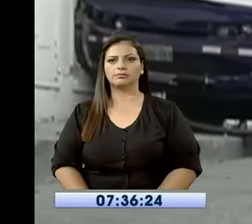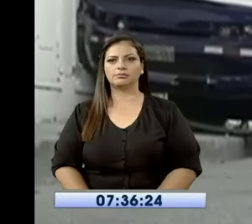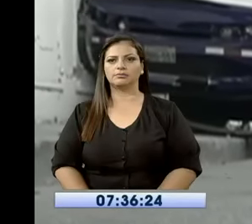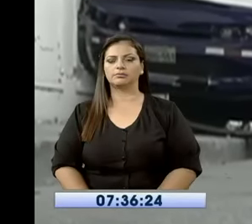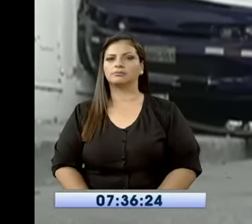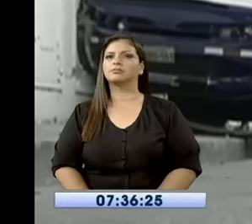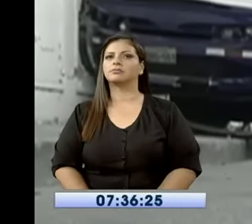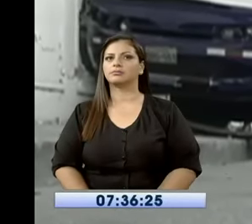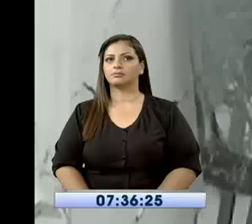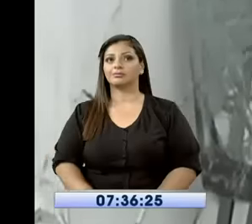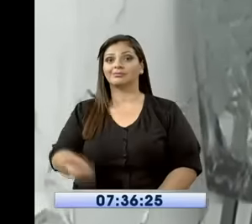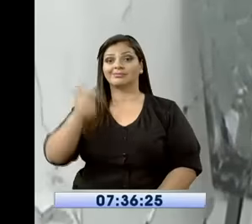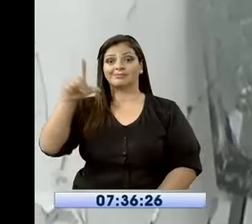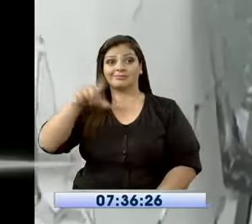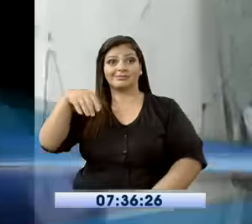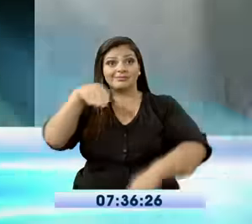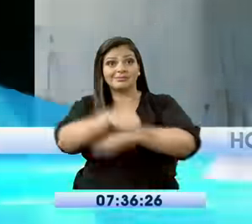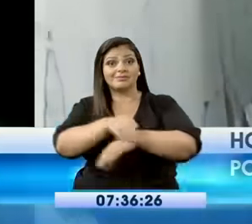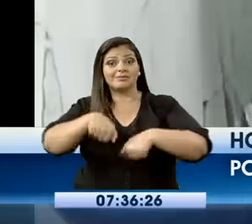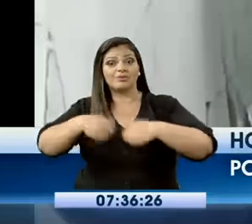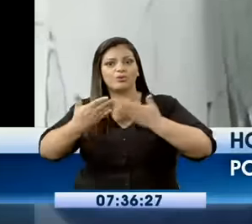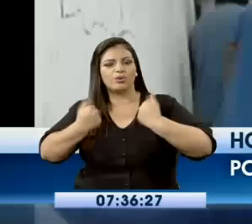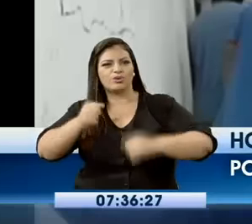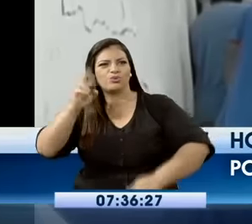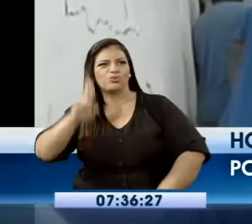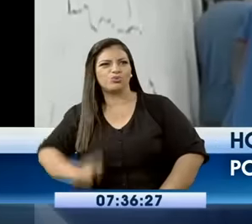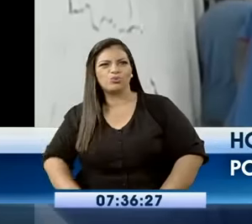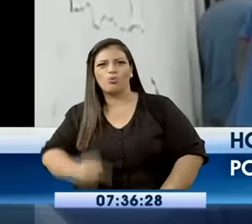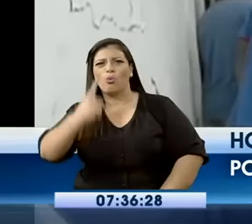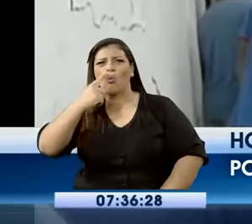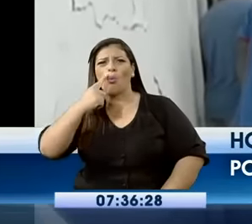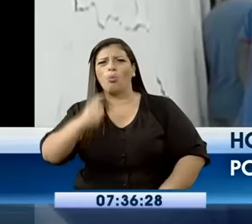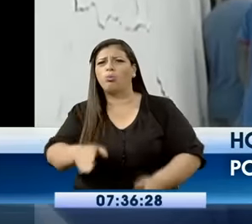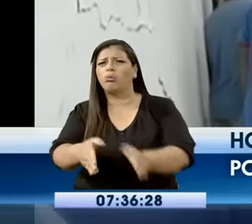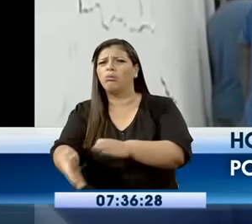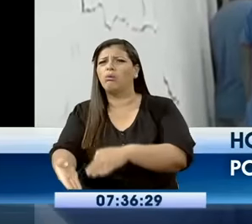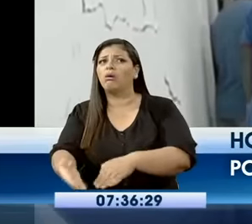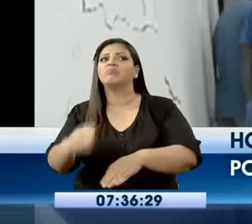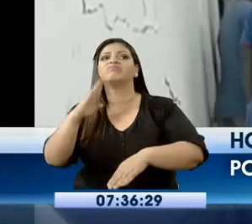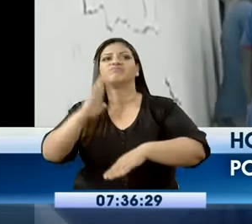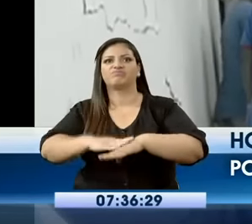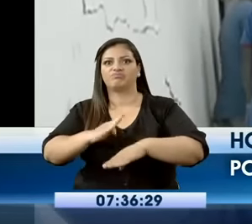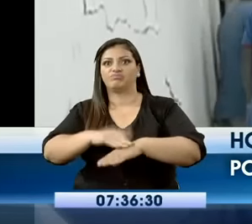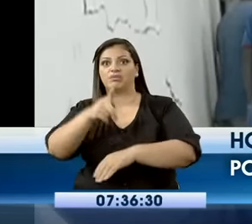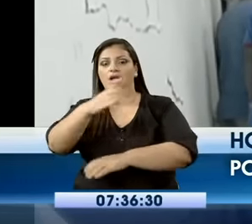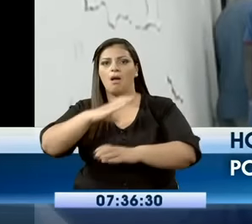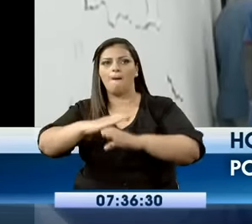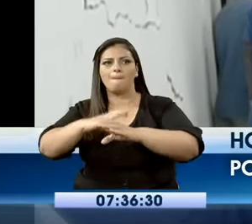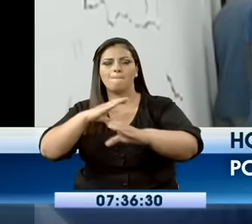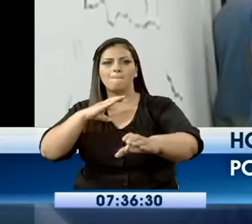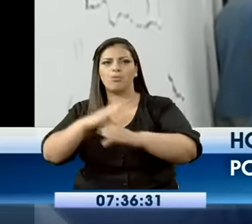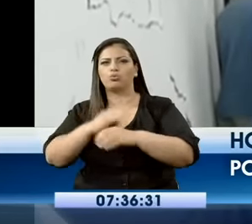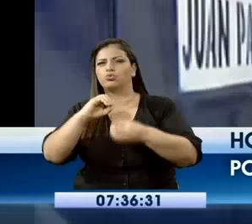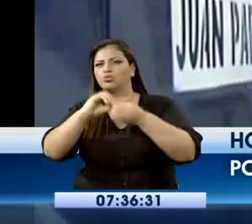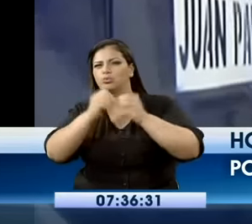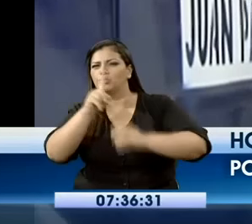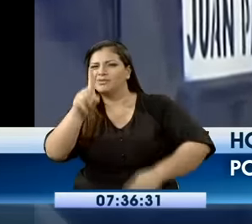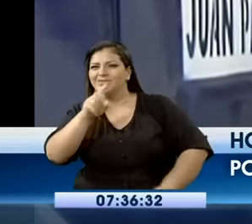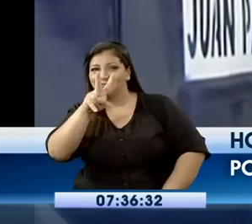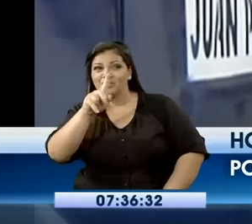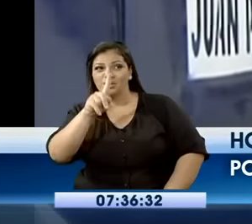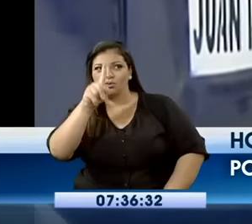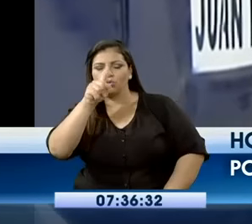Ocurrió la tarde de este lunes en el sur de Guayaquil. Un hombre murió de contado tras ser impactado por un bus de la línea 121